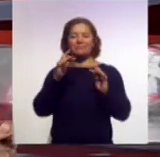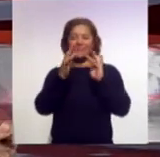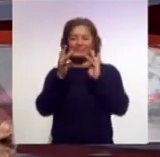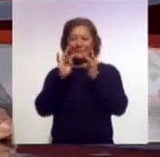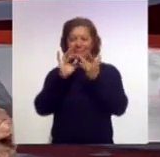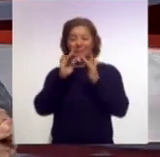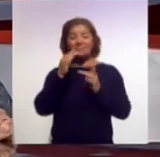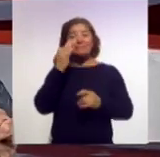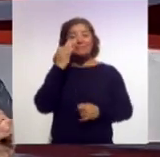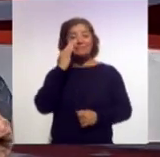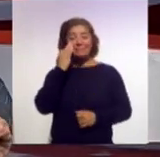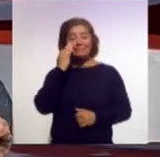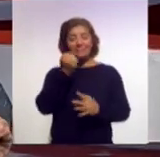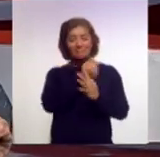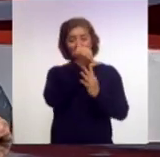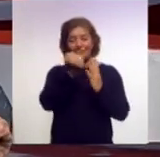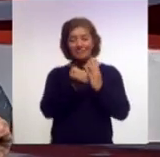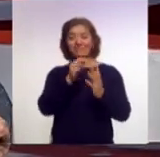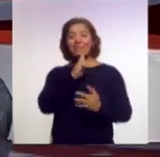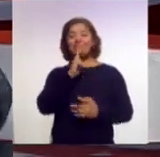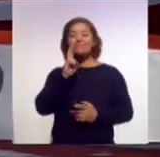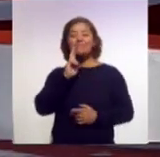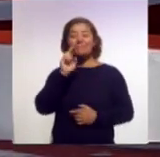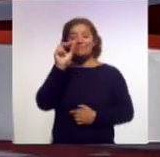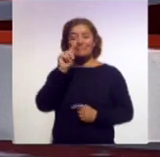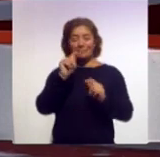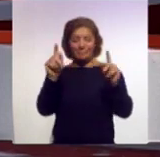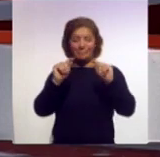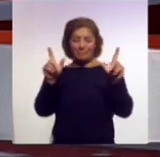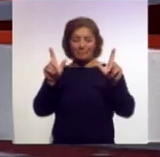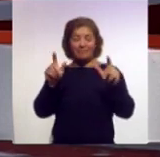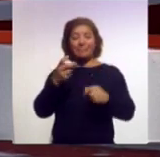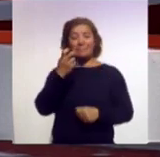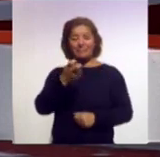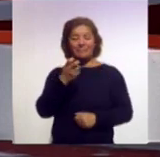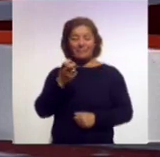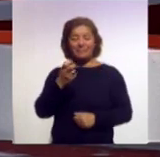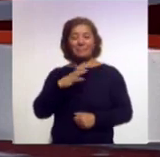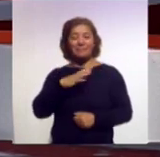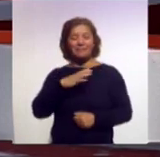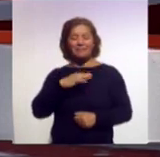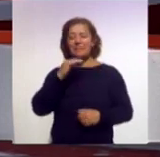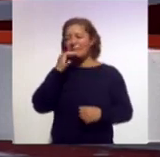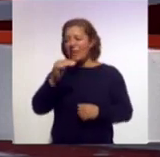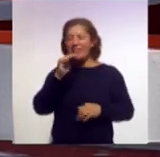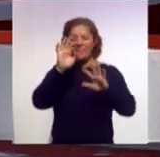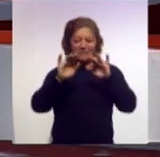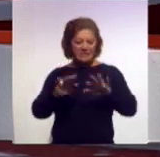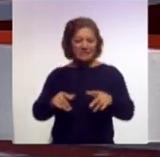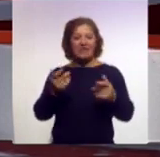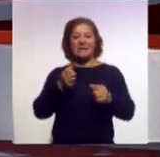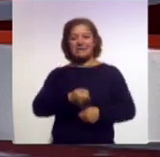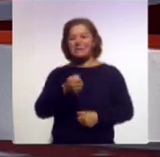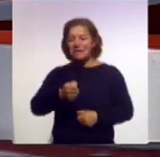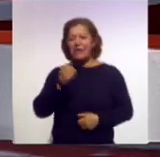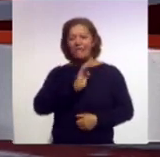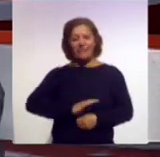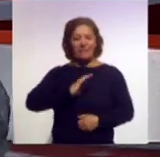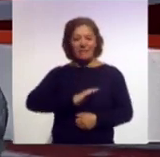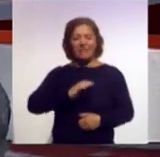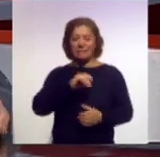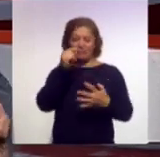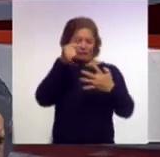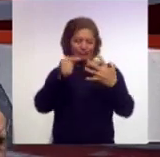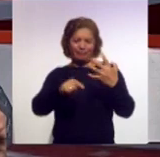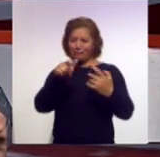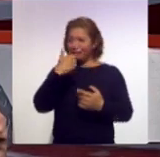página de Facebook, Sistema de Noticias Tlaxcala. Ahí recibimos sus comentarios, sus saludos, sus felicitaciones. Vamos, lo